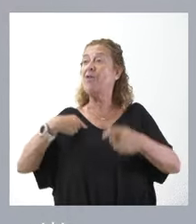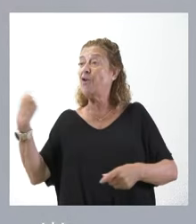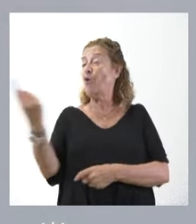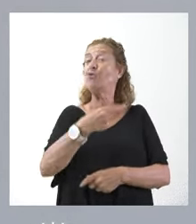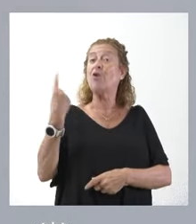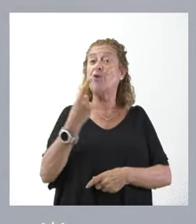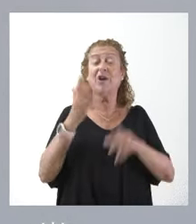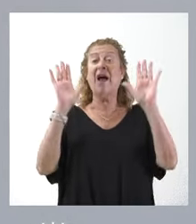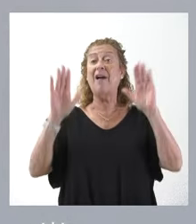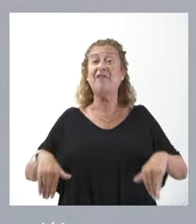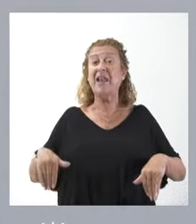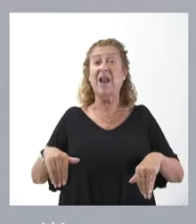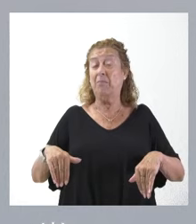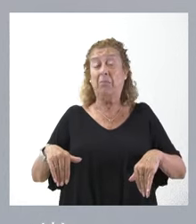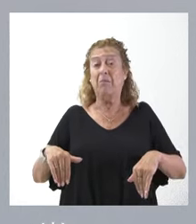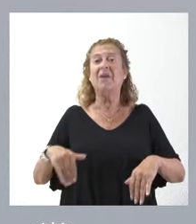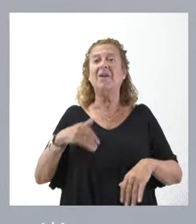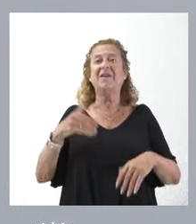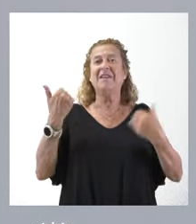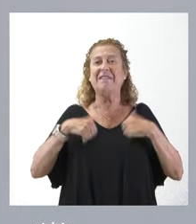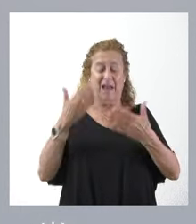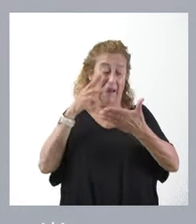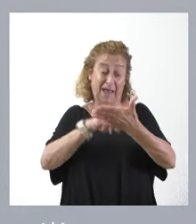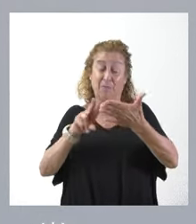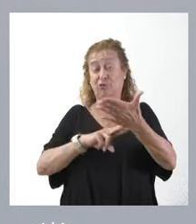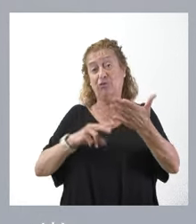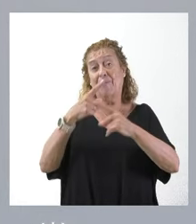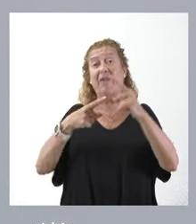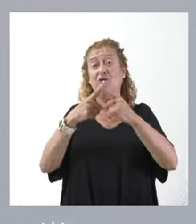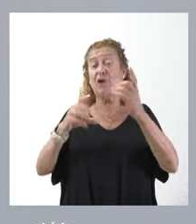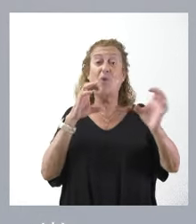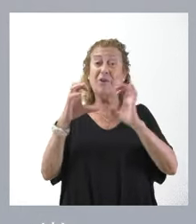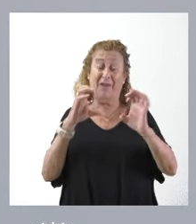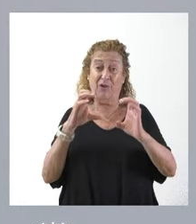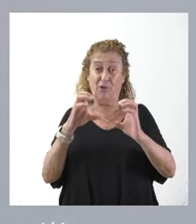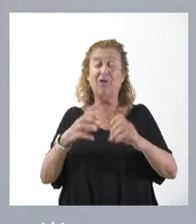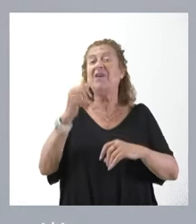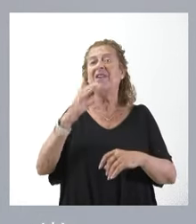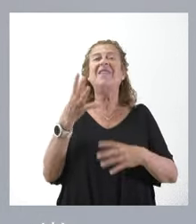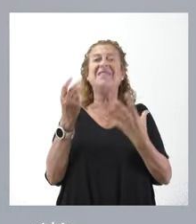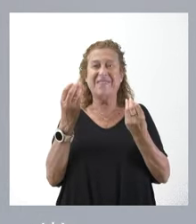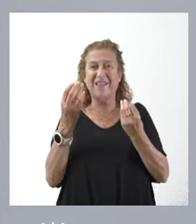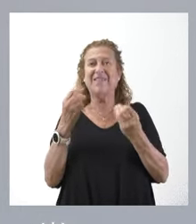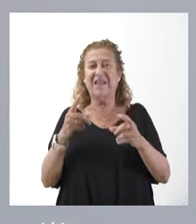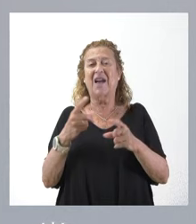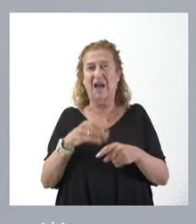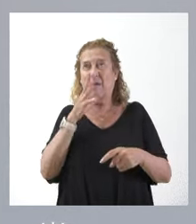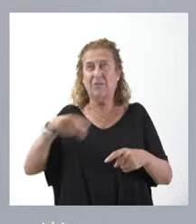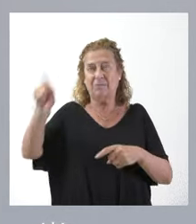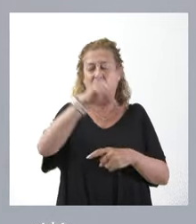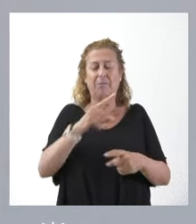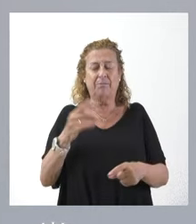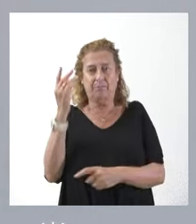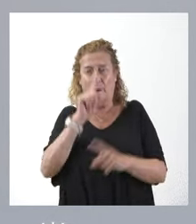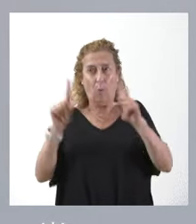ha devenido en lo que estamos leyendo en los medios de comunicación y que tanta preocupación está causando en el conjunto de los